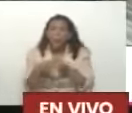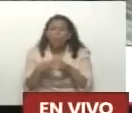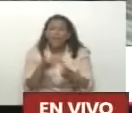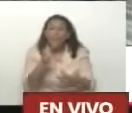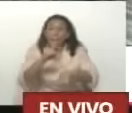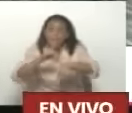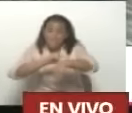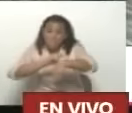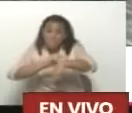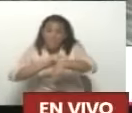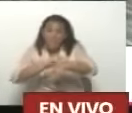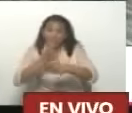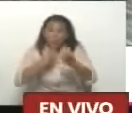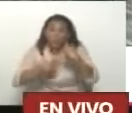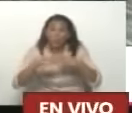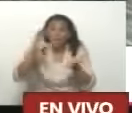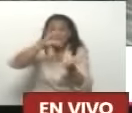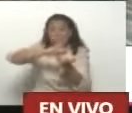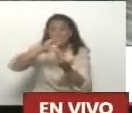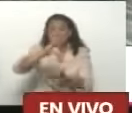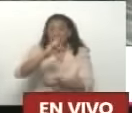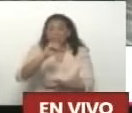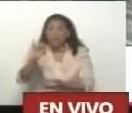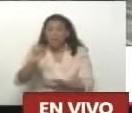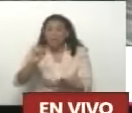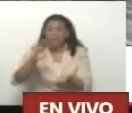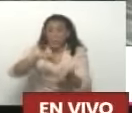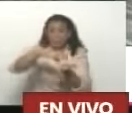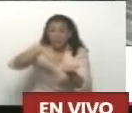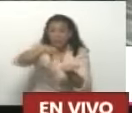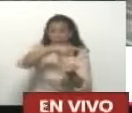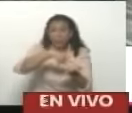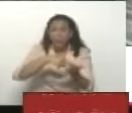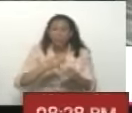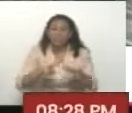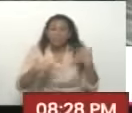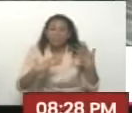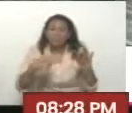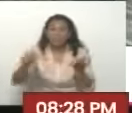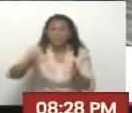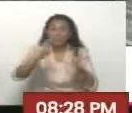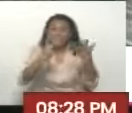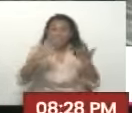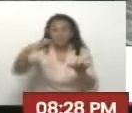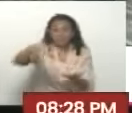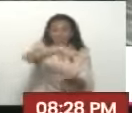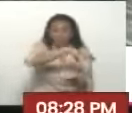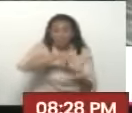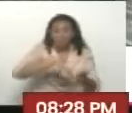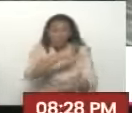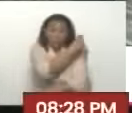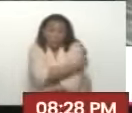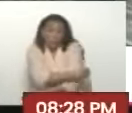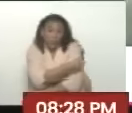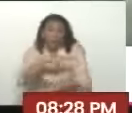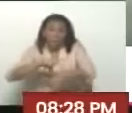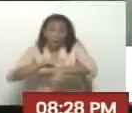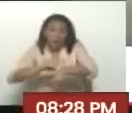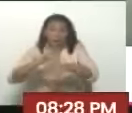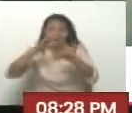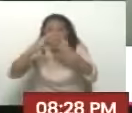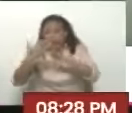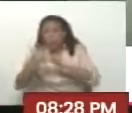médicos Para los centros De salud Dentro de este Circuito comunal Son 7 centros De salud Que tenemos Consultorios Barrio Adentro